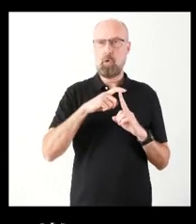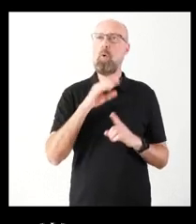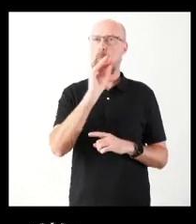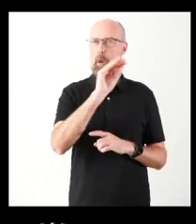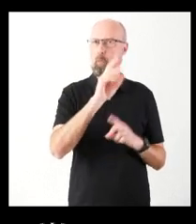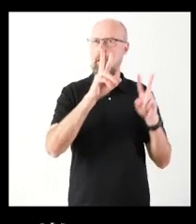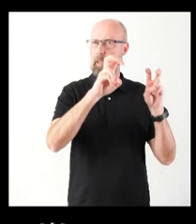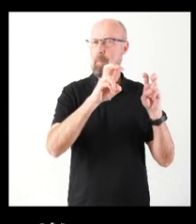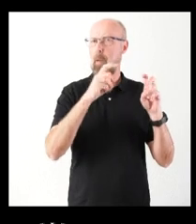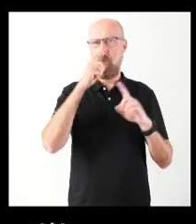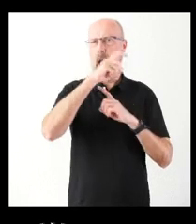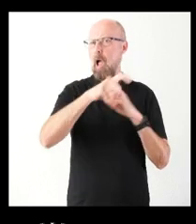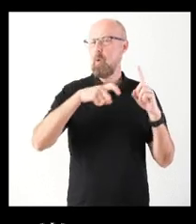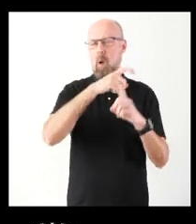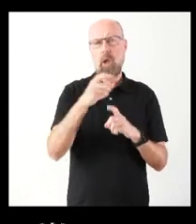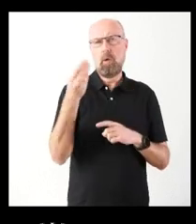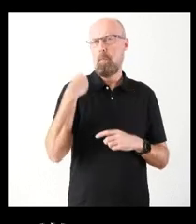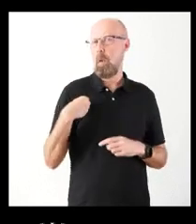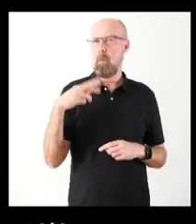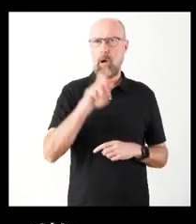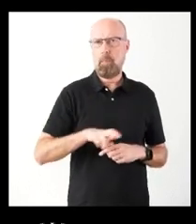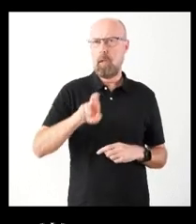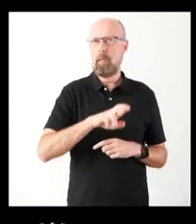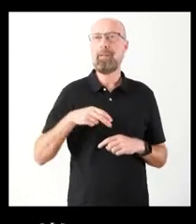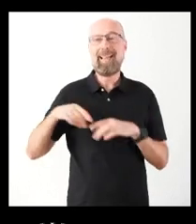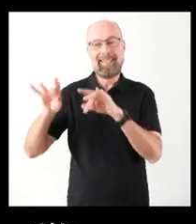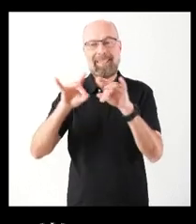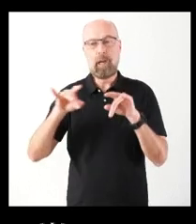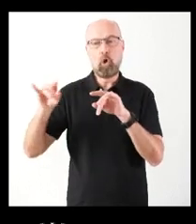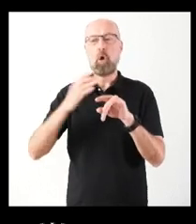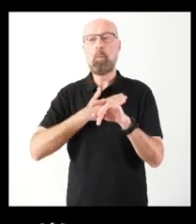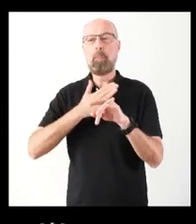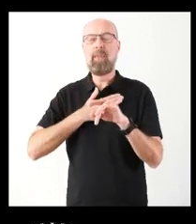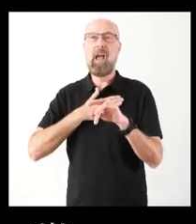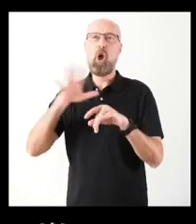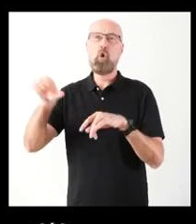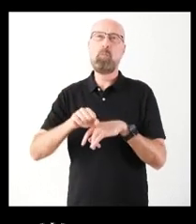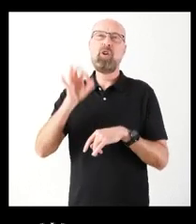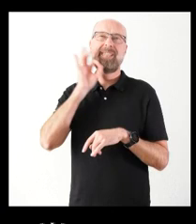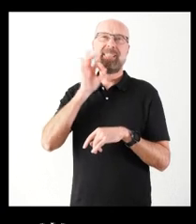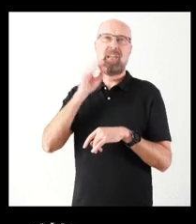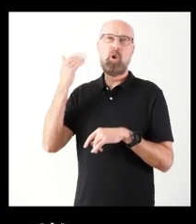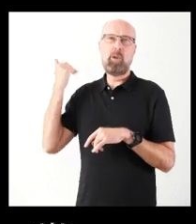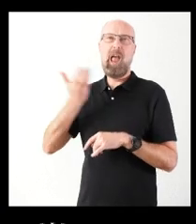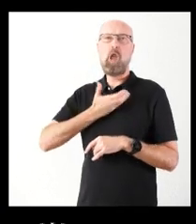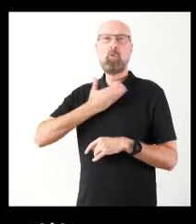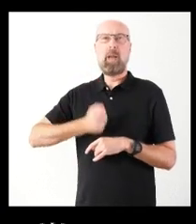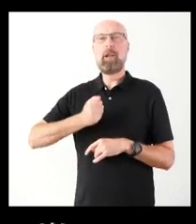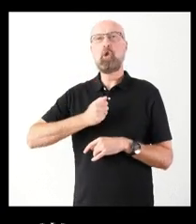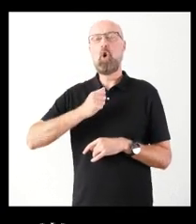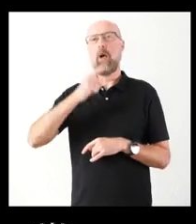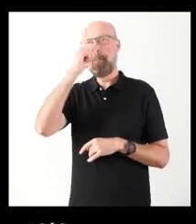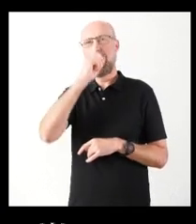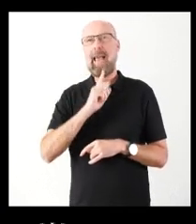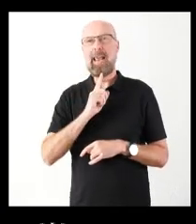es algo recurrente. Es un territorio que es propiedad, porque lo compró hace casi un siglo, del Ayuntamiento de Mieres, es decir, de un ayuntamiento